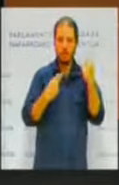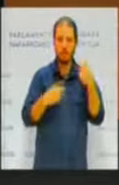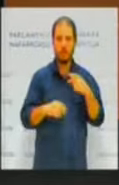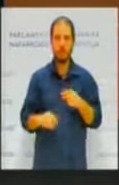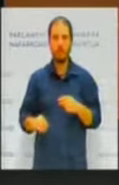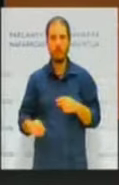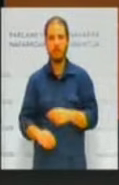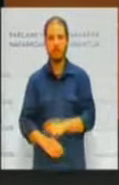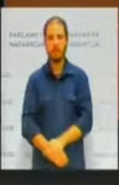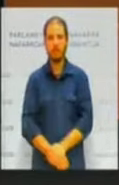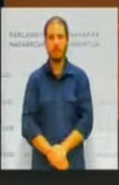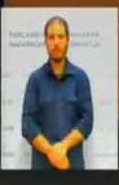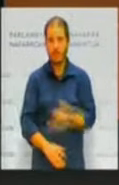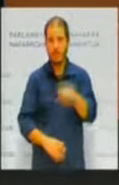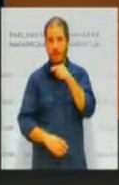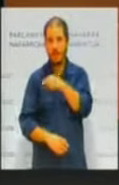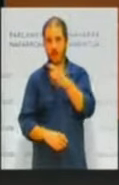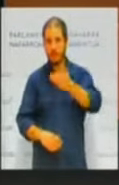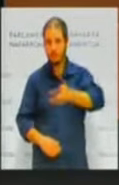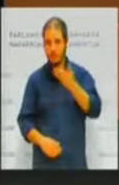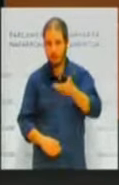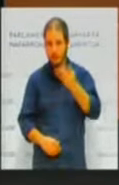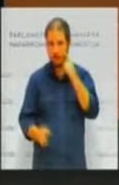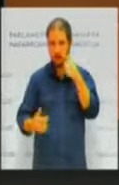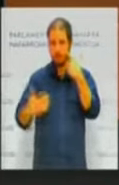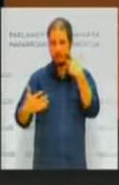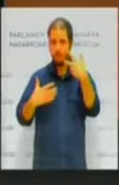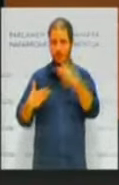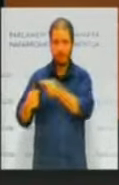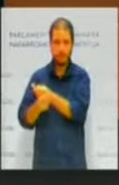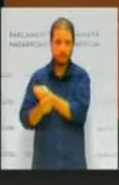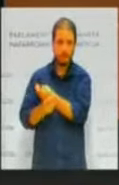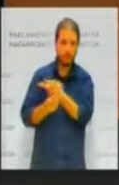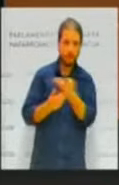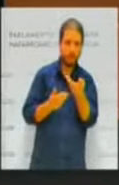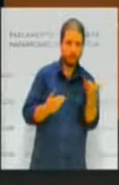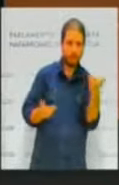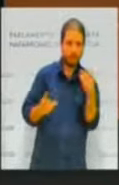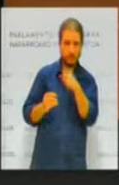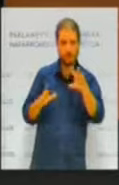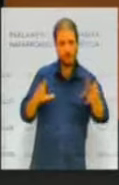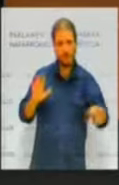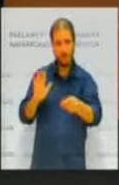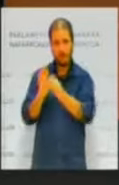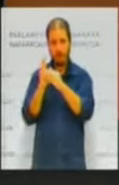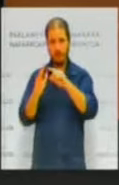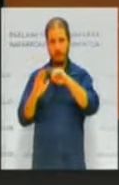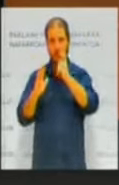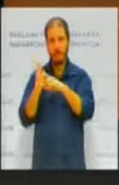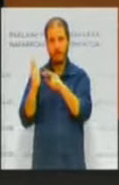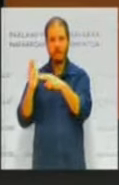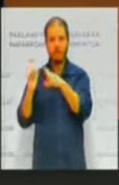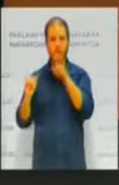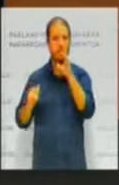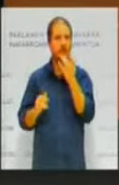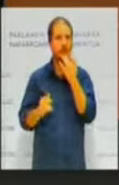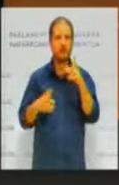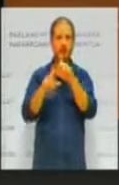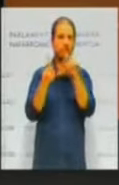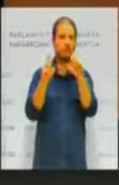muy importante a la hora de resaltarla. Cualquier entidad que se financie básicamente o